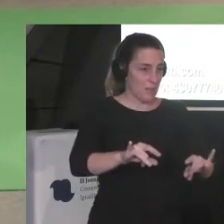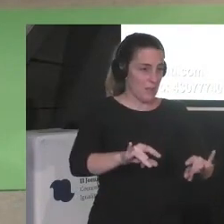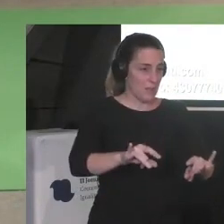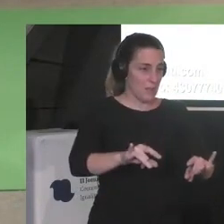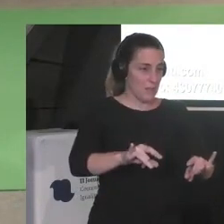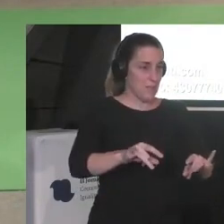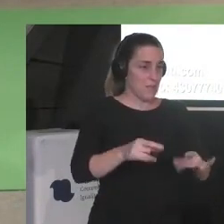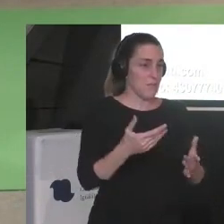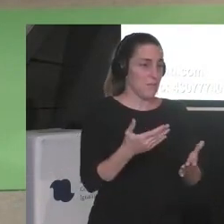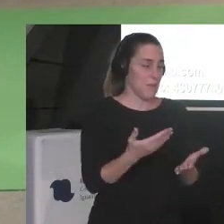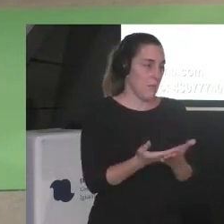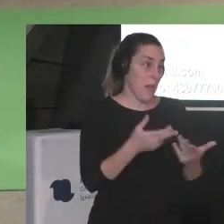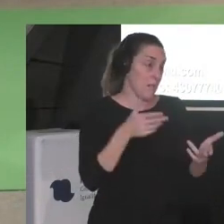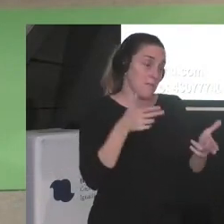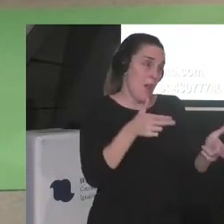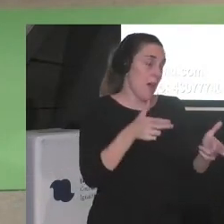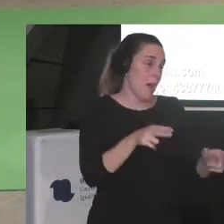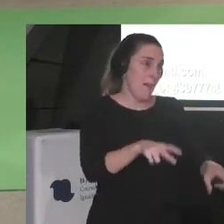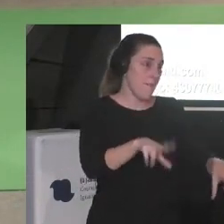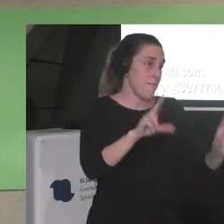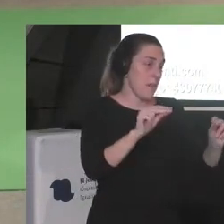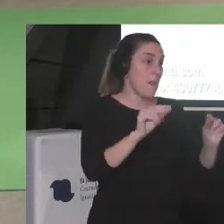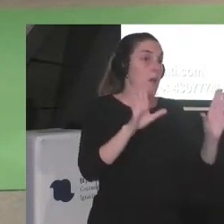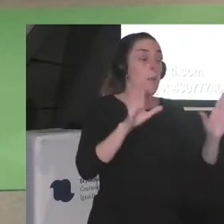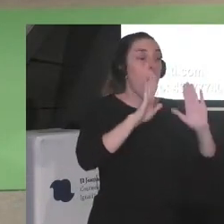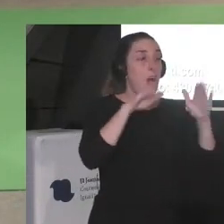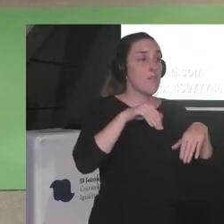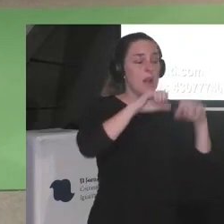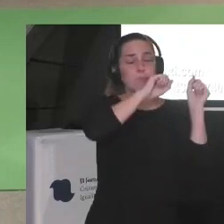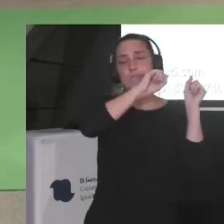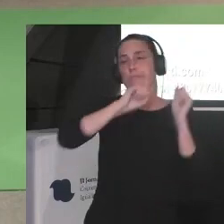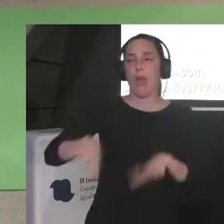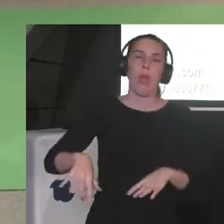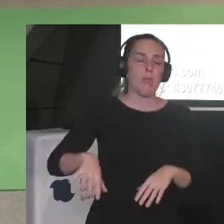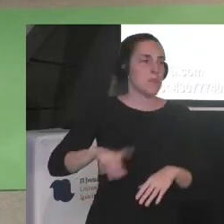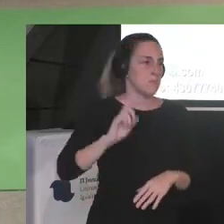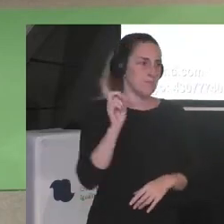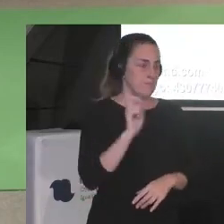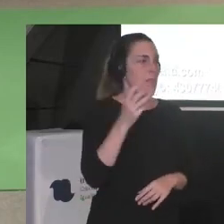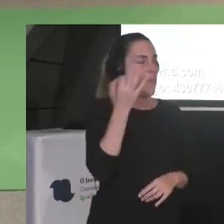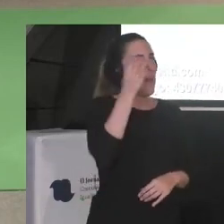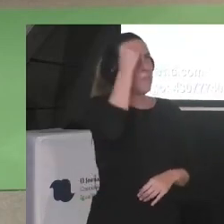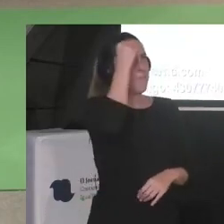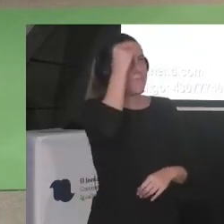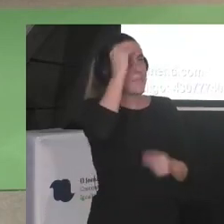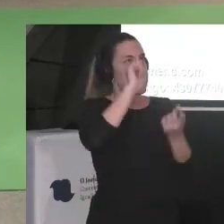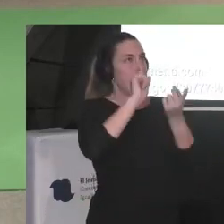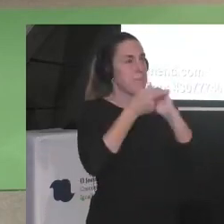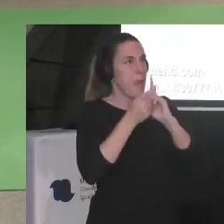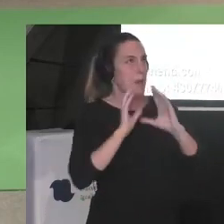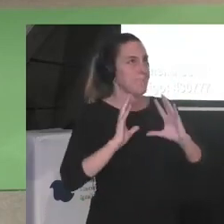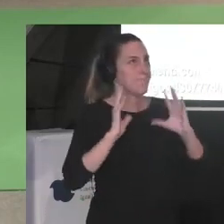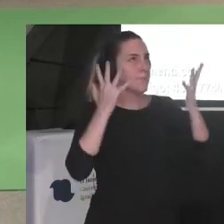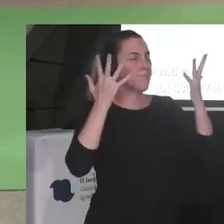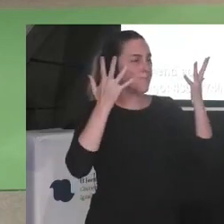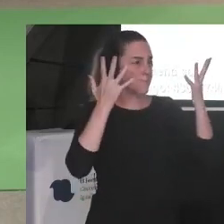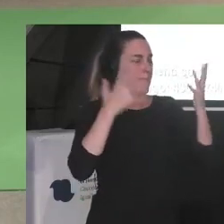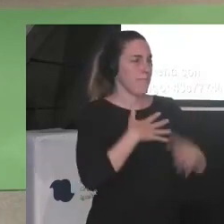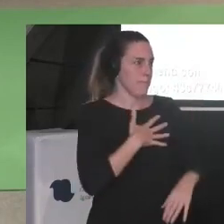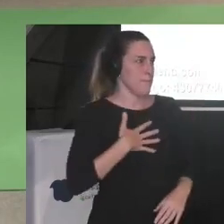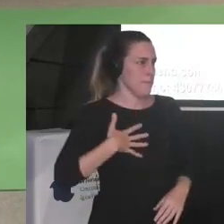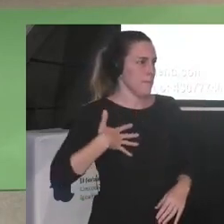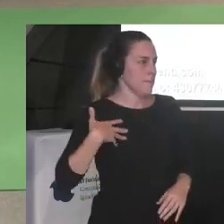ahora que eso no nos quite las ganas de seguir luchando ¿no? ni seguir pensando en la revolución ni seguir pensando en cambiar las cosas eh